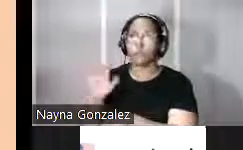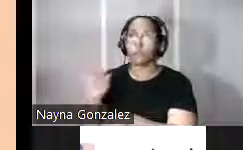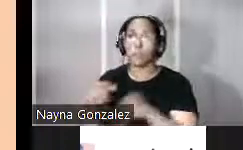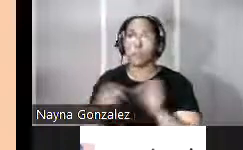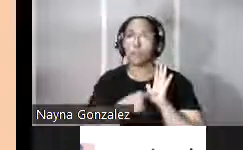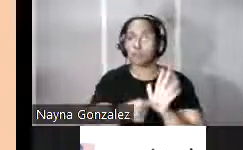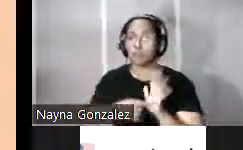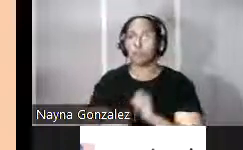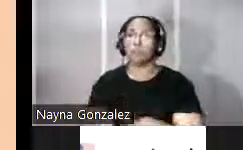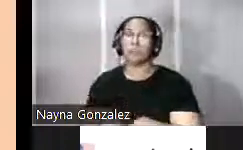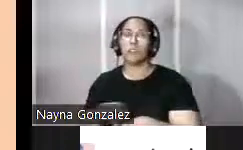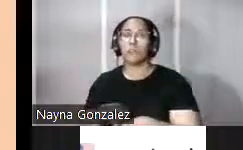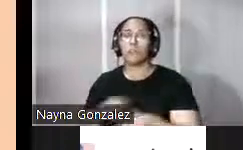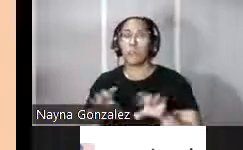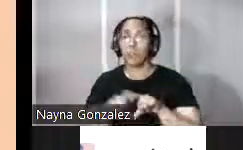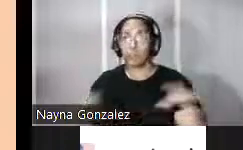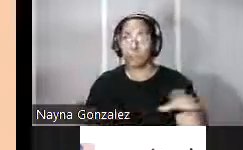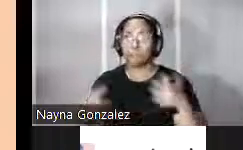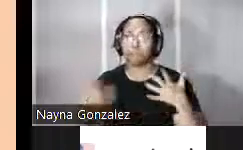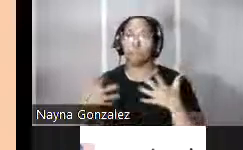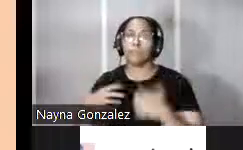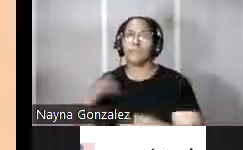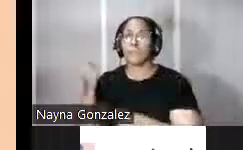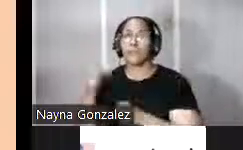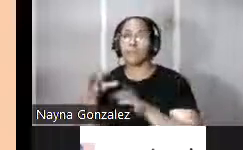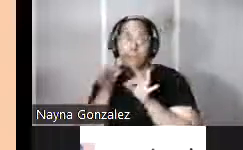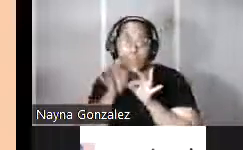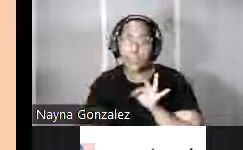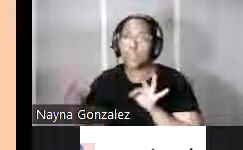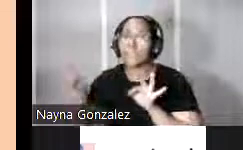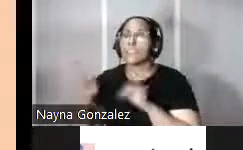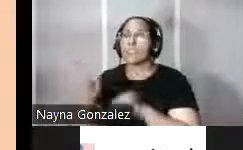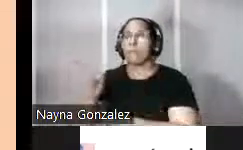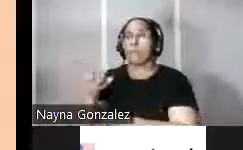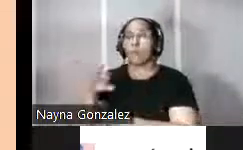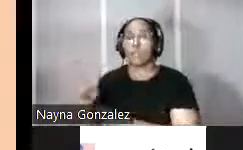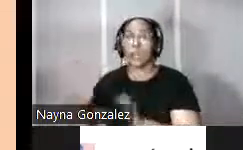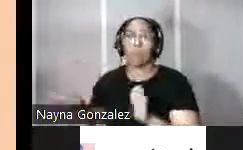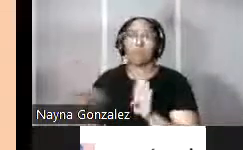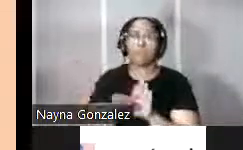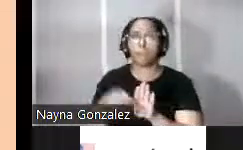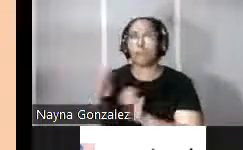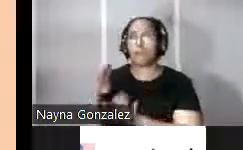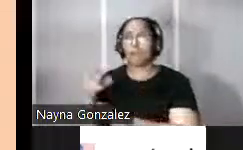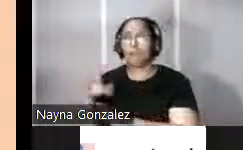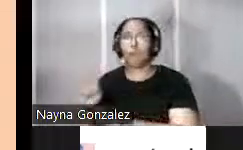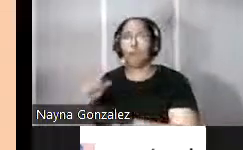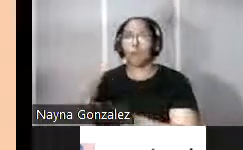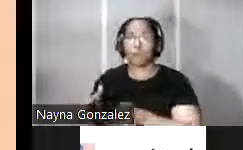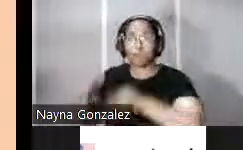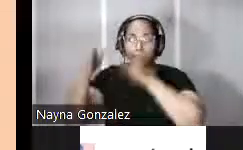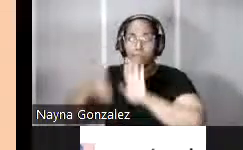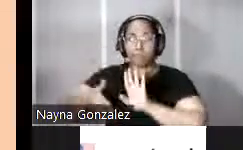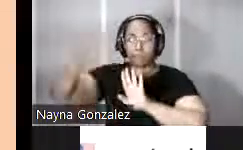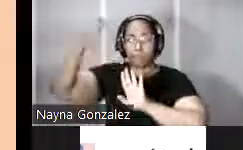muestran que se trataba de una obra defensiva sencilla realizada en mampostería cerrada por la gola con un lienzo de muralla capaz de